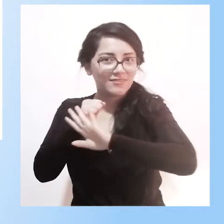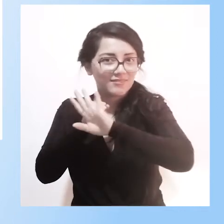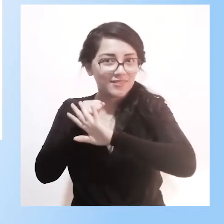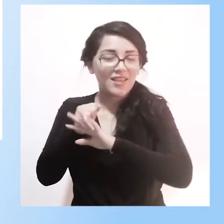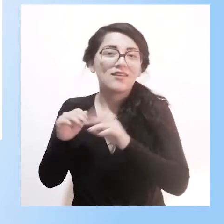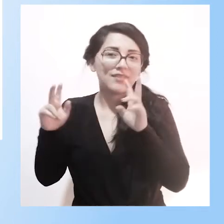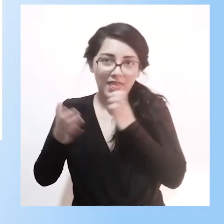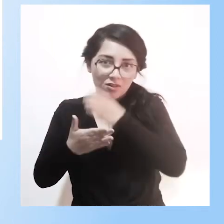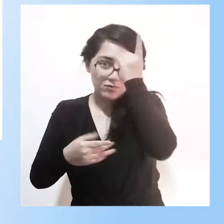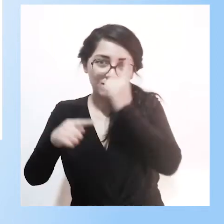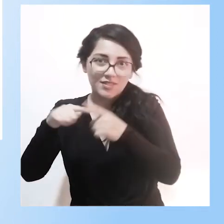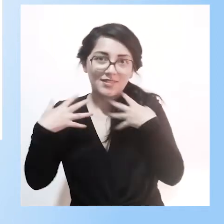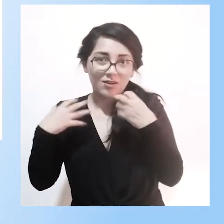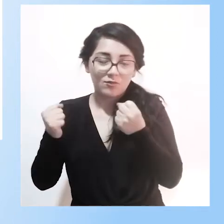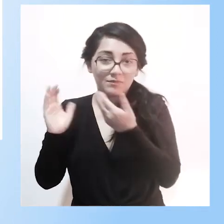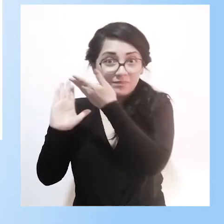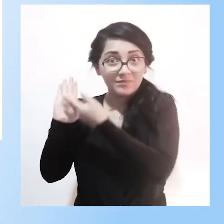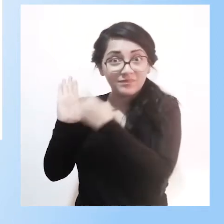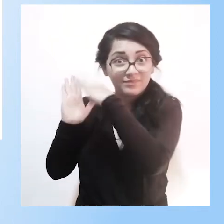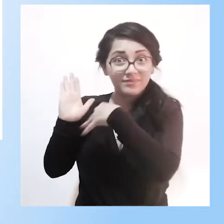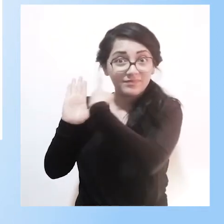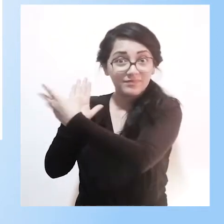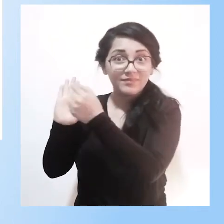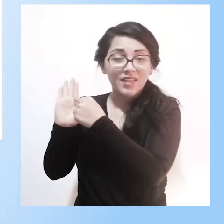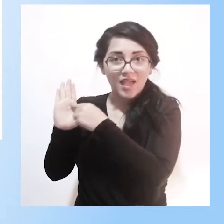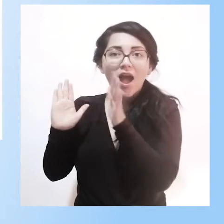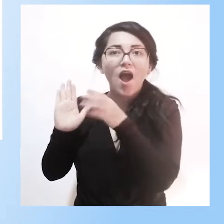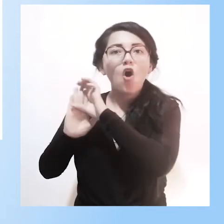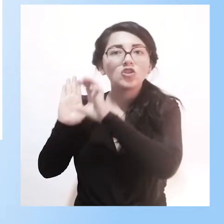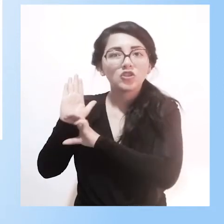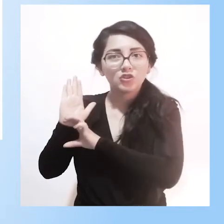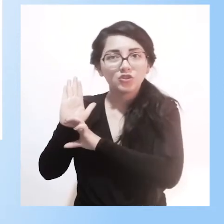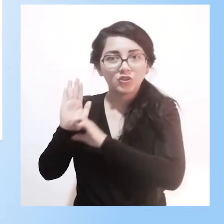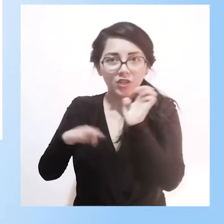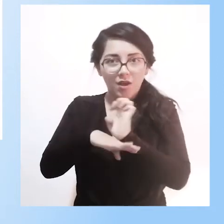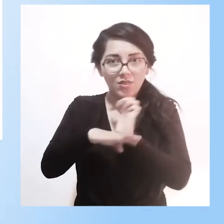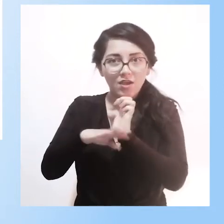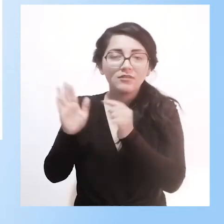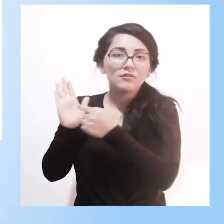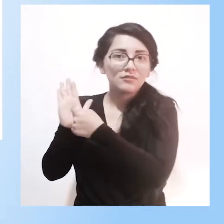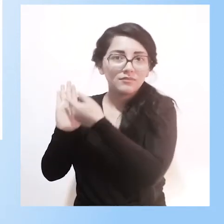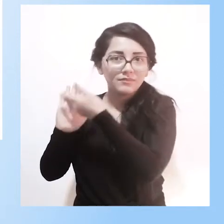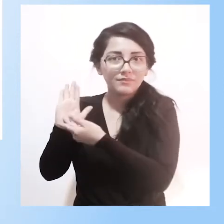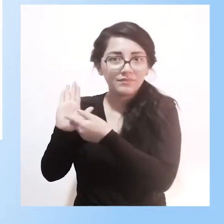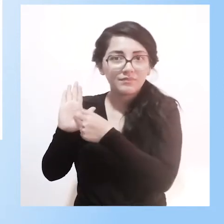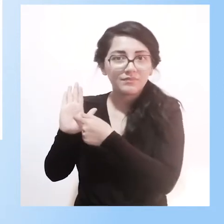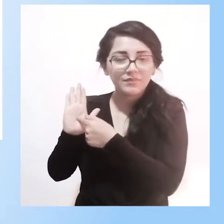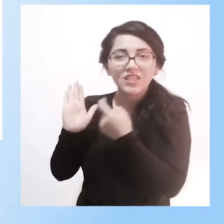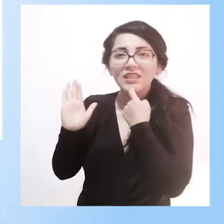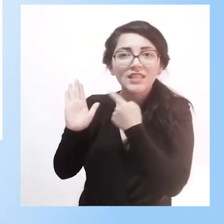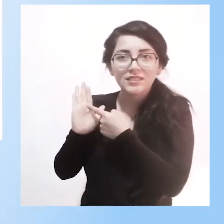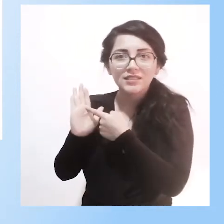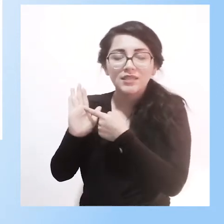y salud. Podemos ver aquí en este cuadro está la Constitución de la República del Ecuador, en el cual se habla sobre lo que es la